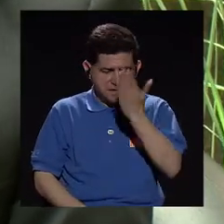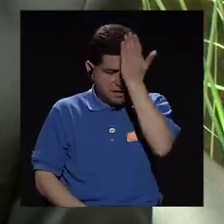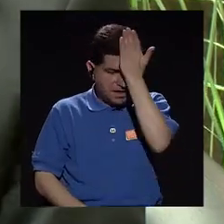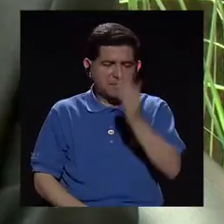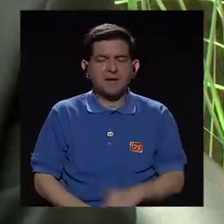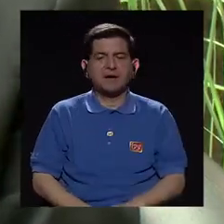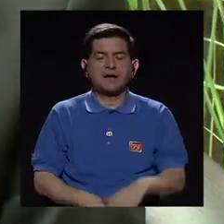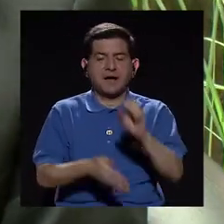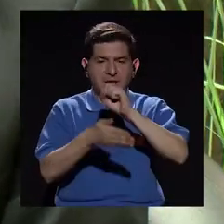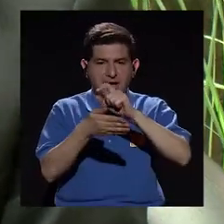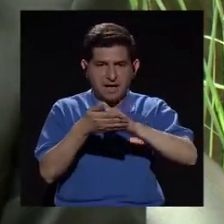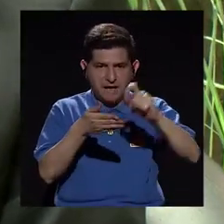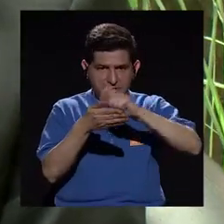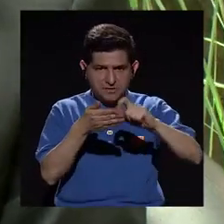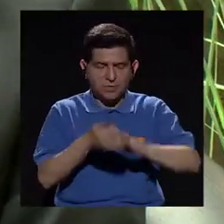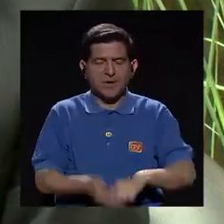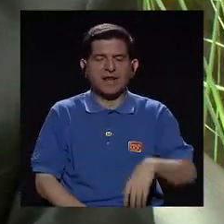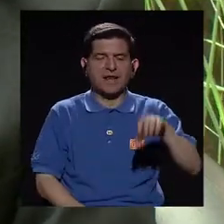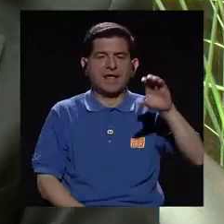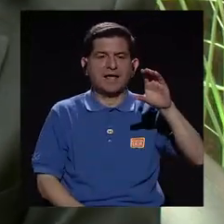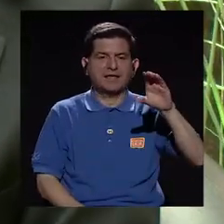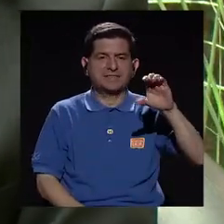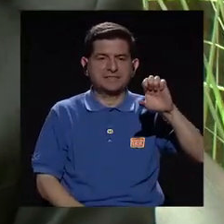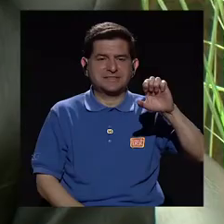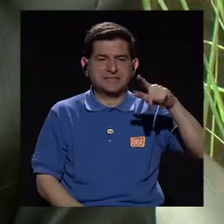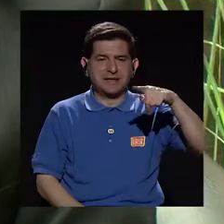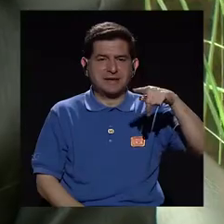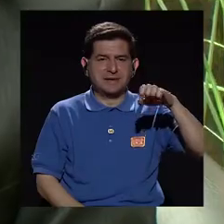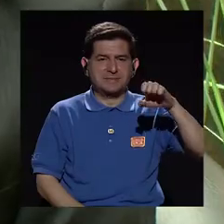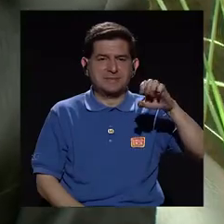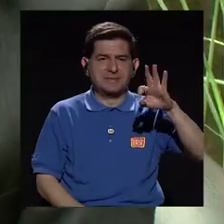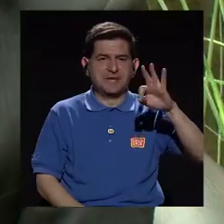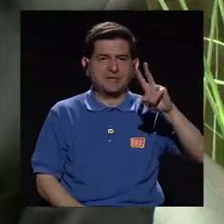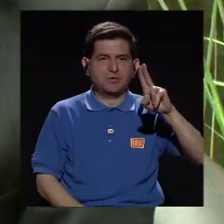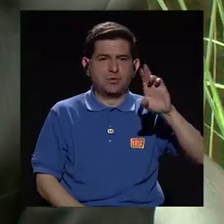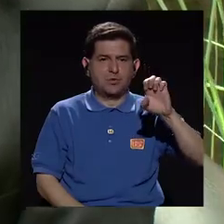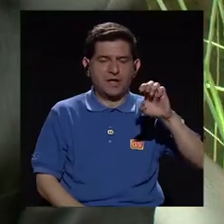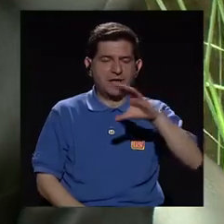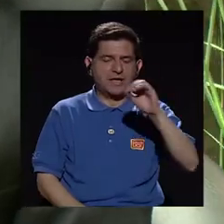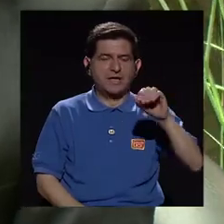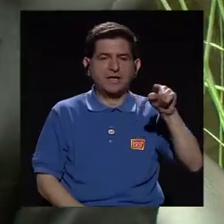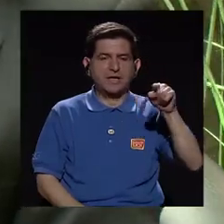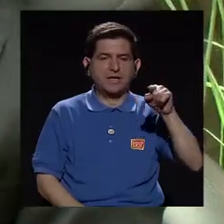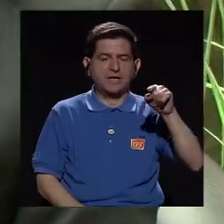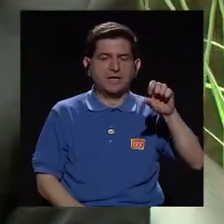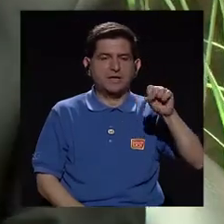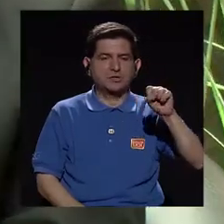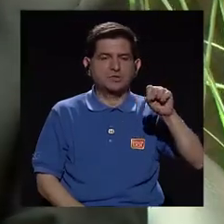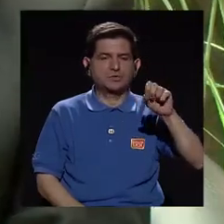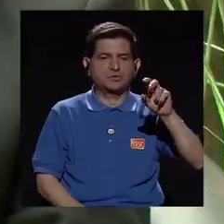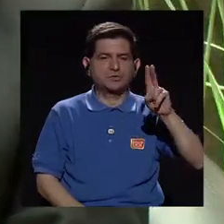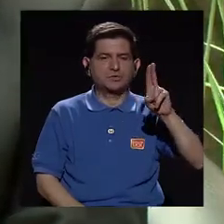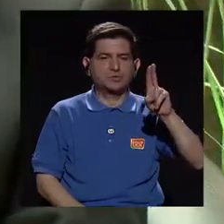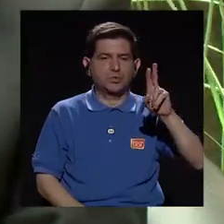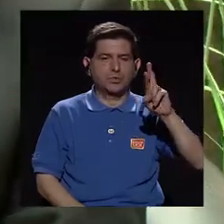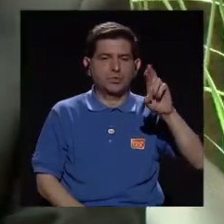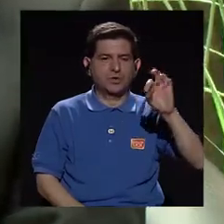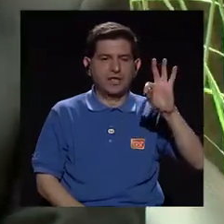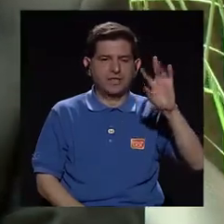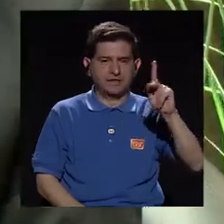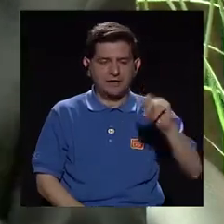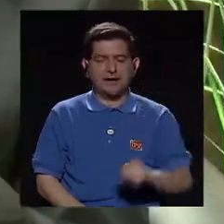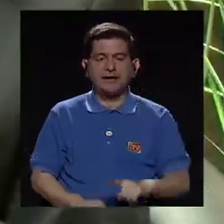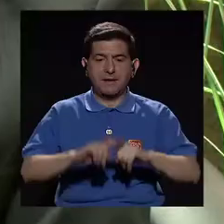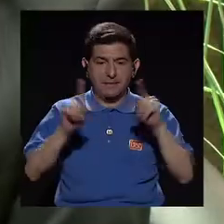Talamanca, en la Escuela Cepecue y Suretca. Pero, estos rincones de cuentos los hemos creado dentro de instituciones educativas.